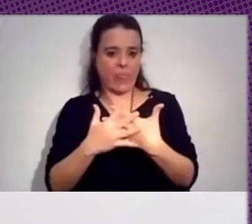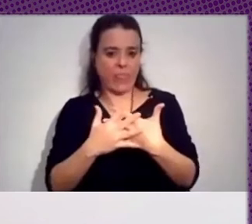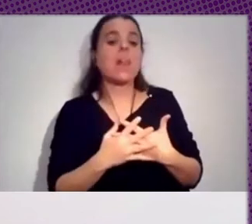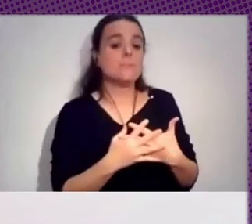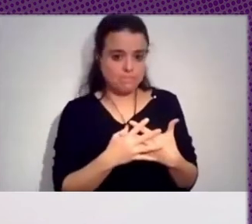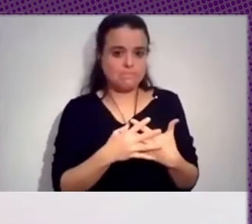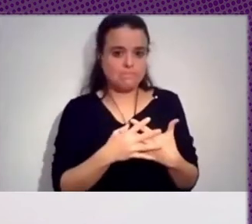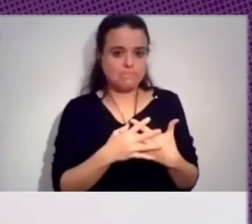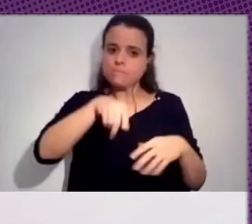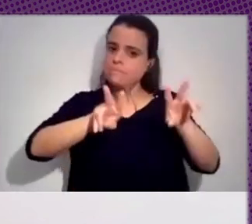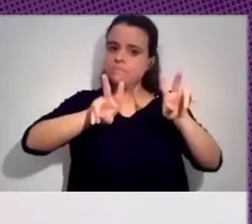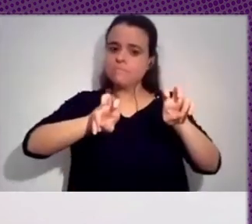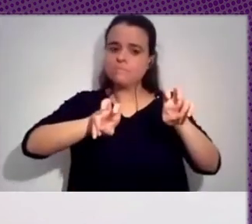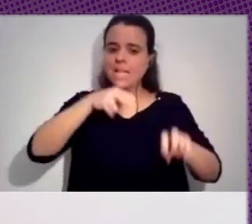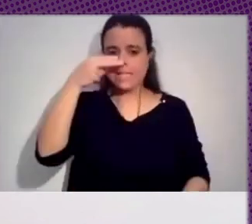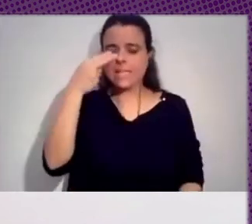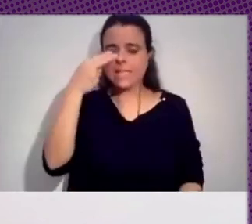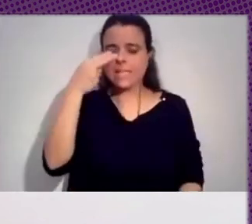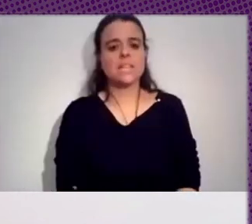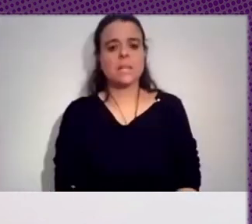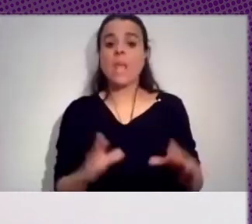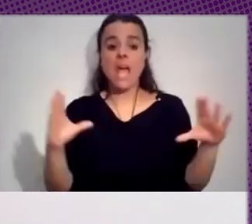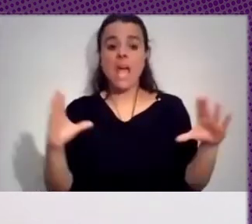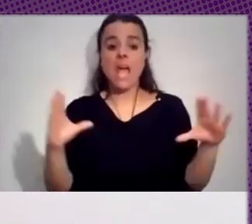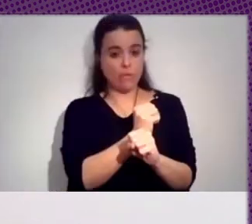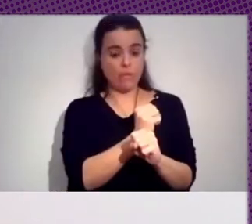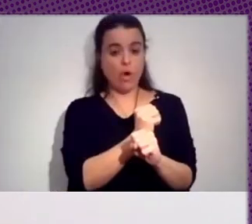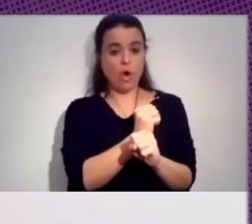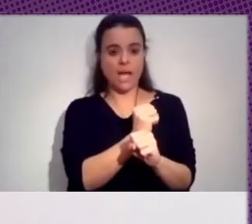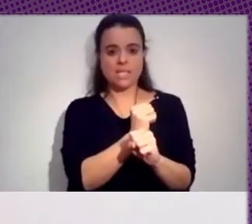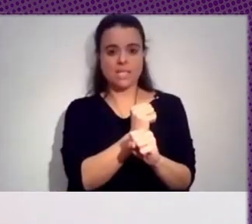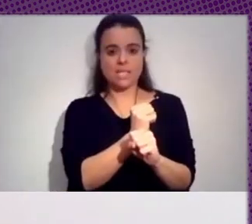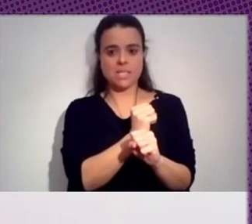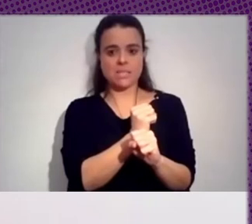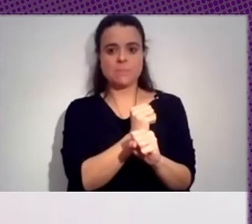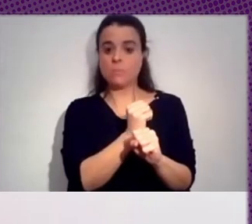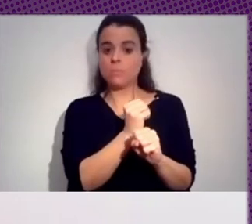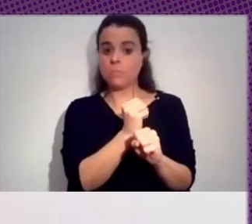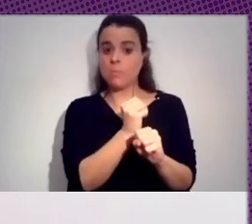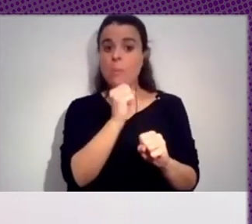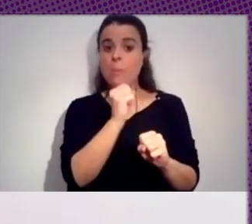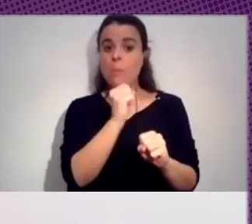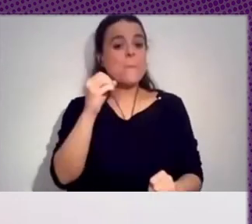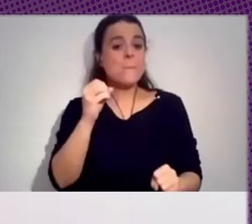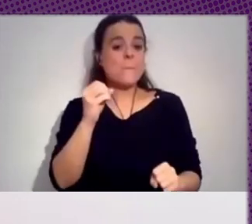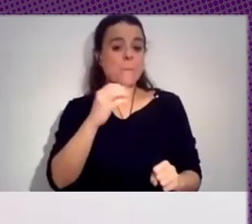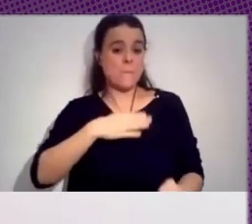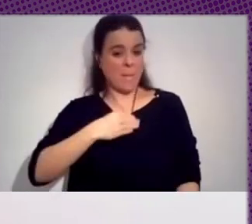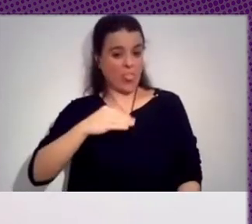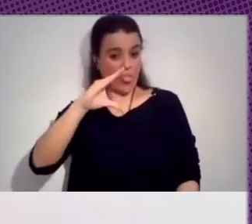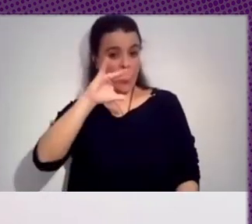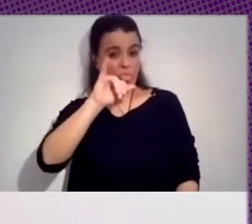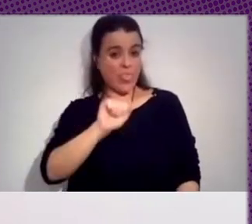que muchos de los enfoques, todos los papeles desclasificados que la CIA hizo ahora, creo que están revelando claves que se están